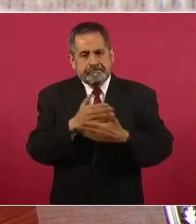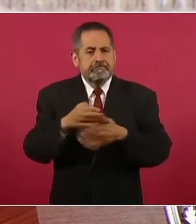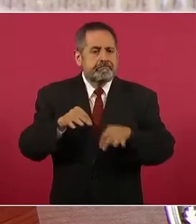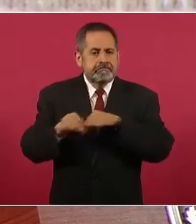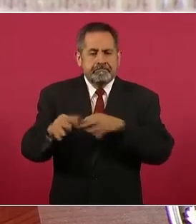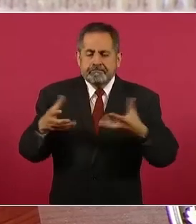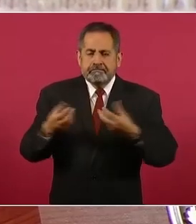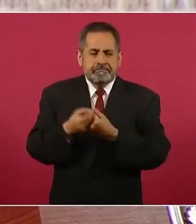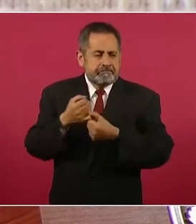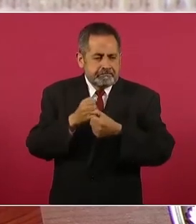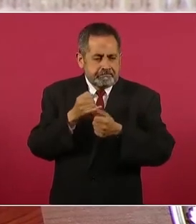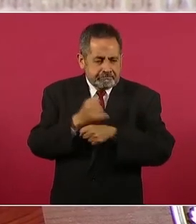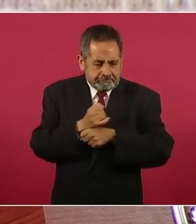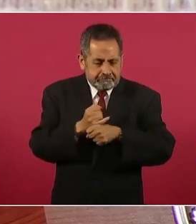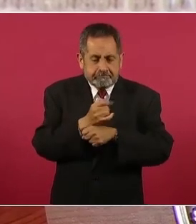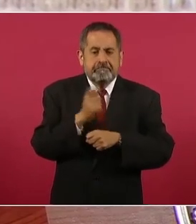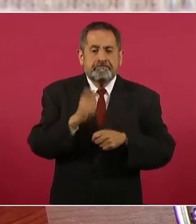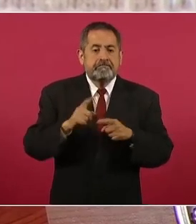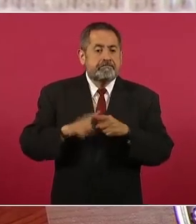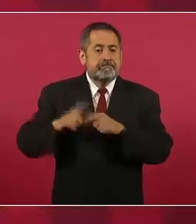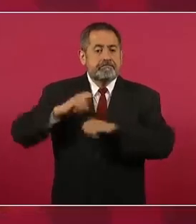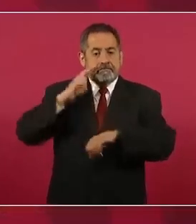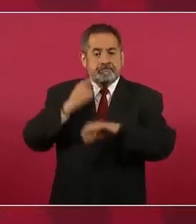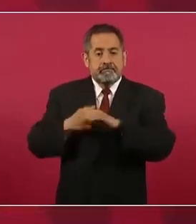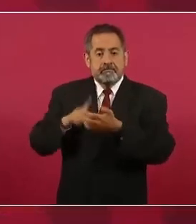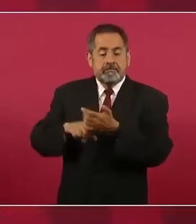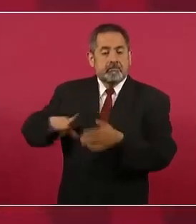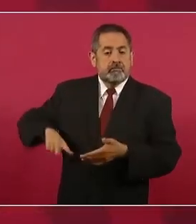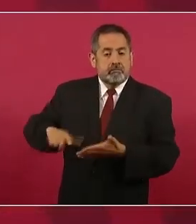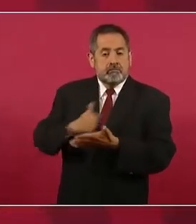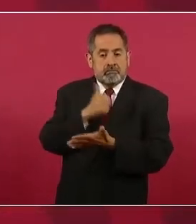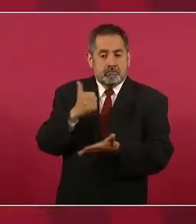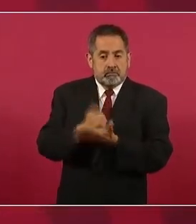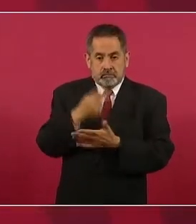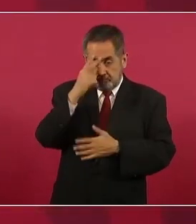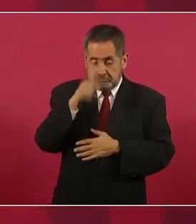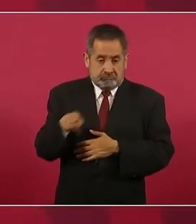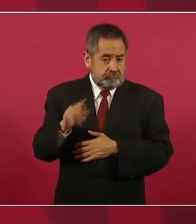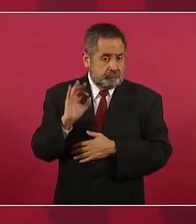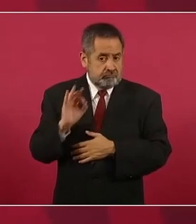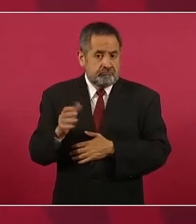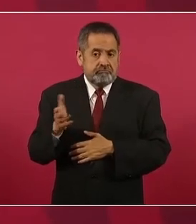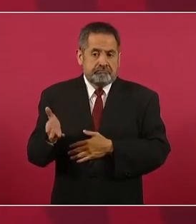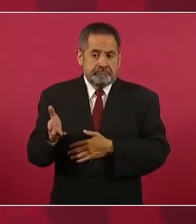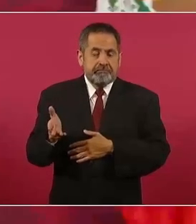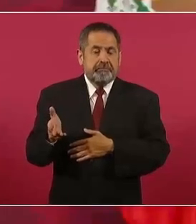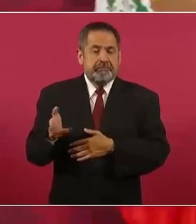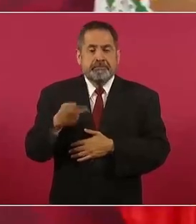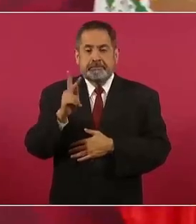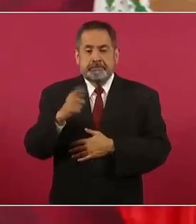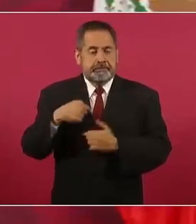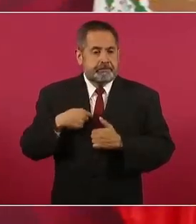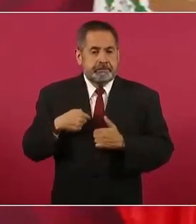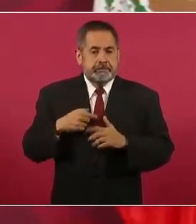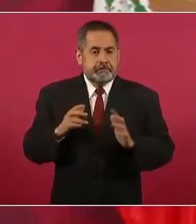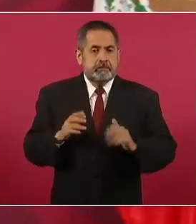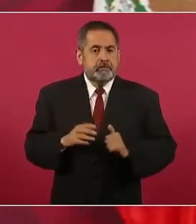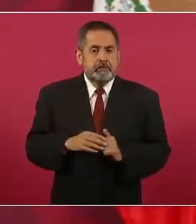trabajo de investigación que hizo el gobierno de la Ciudad de México. Pero nosotros